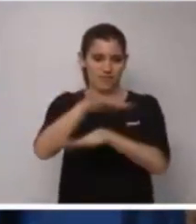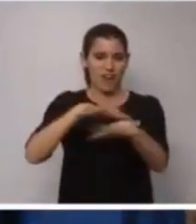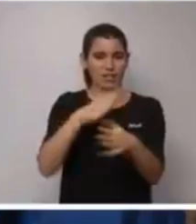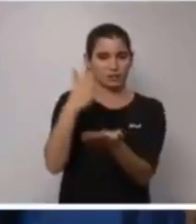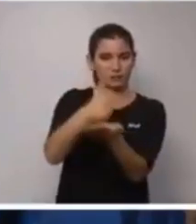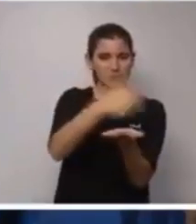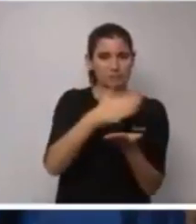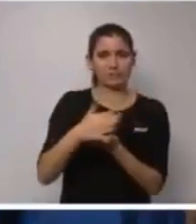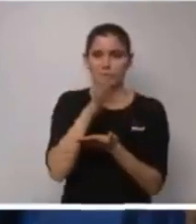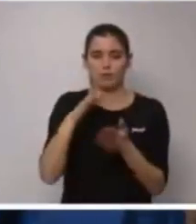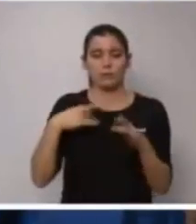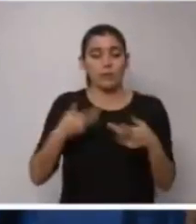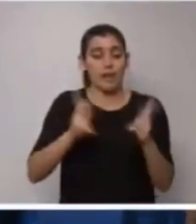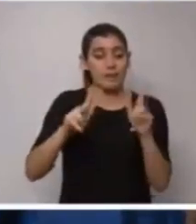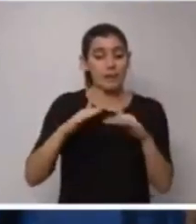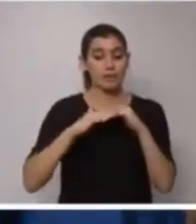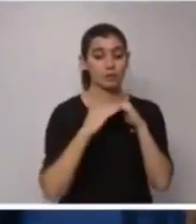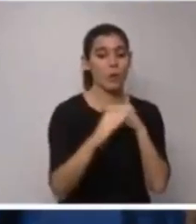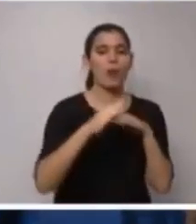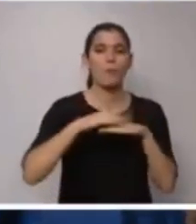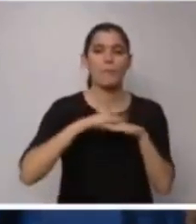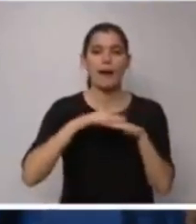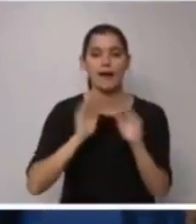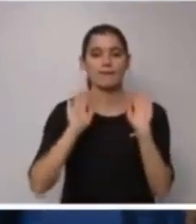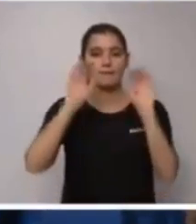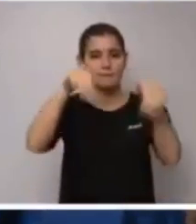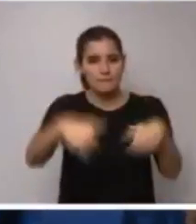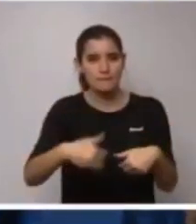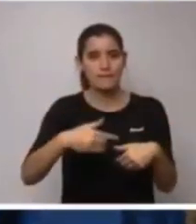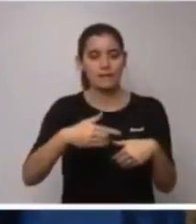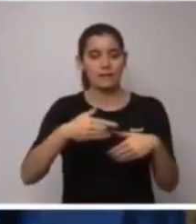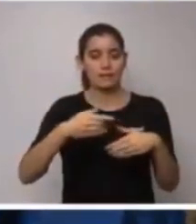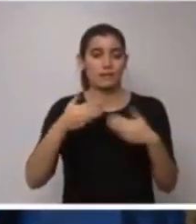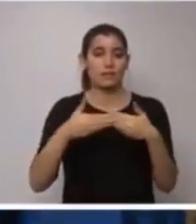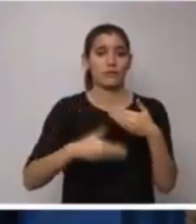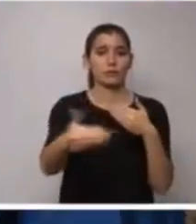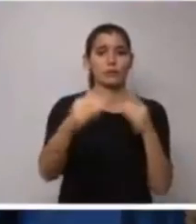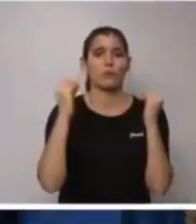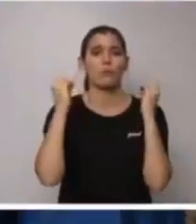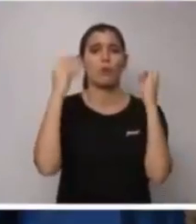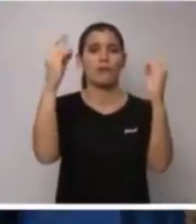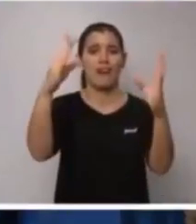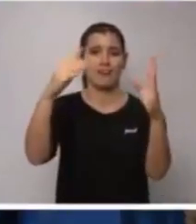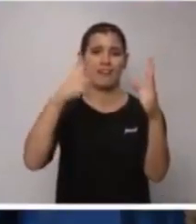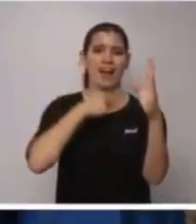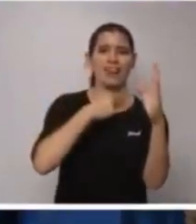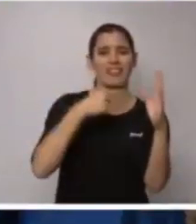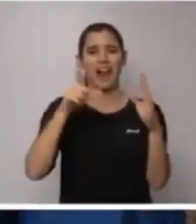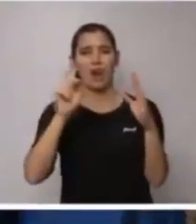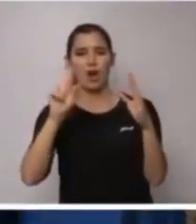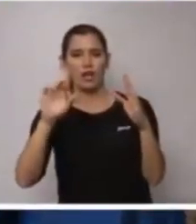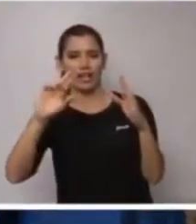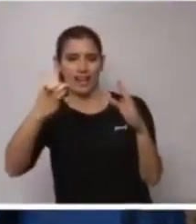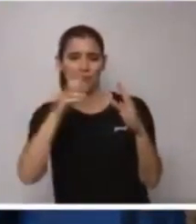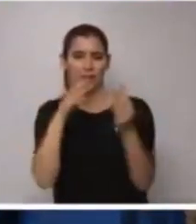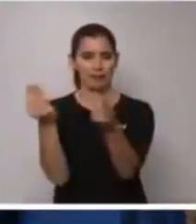liberar los suelos pertinentes para culminar el futuro Boulevard García Lorca como para la urbanización de los solares del